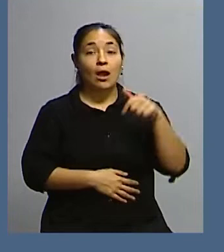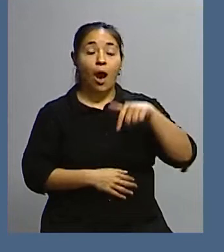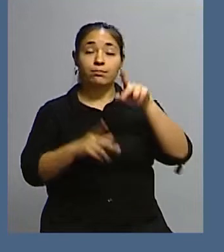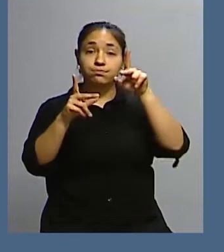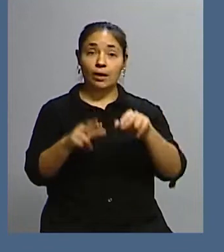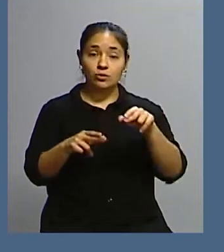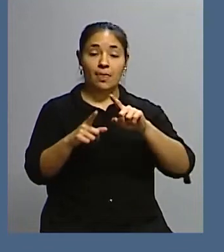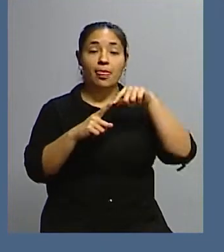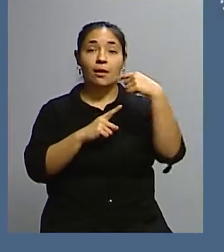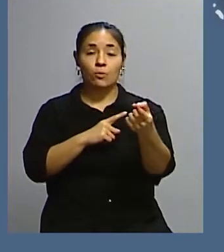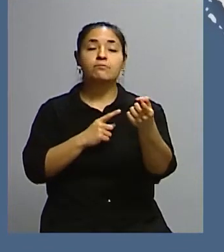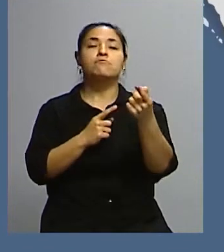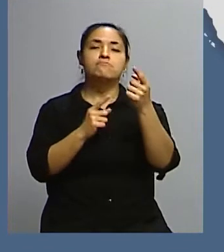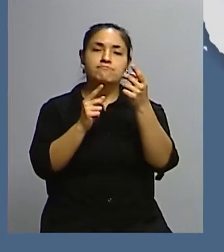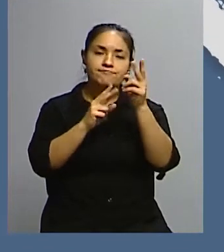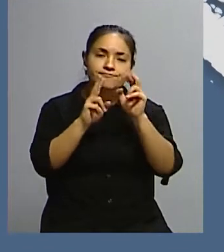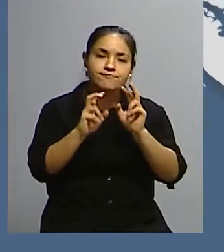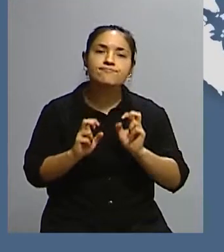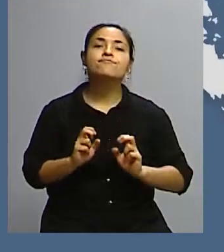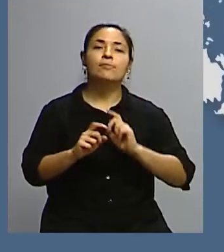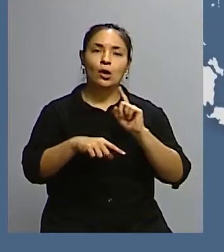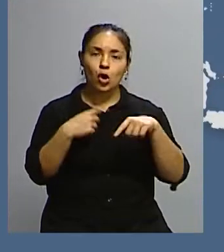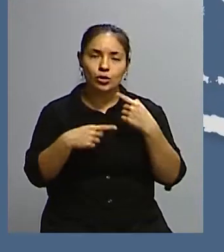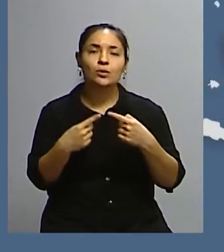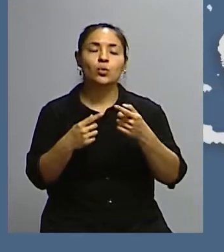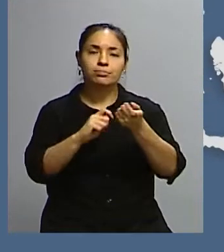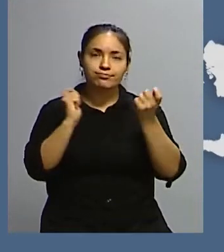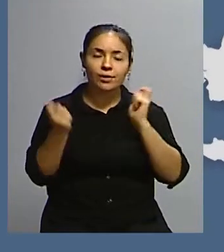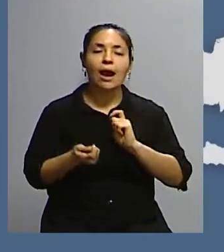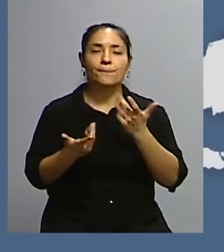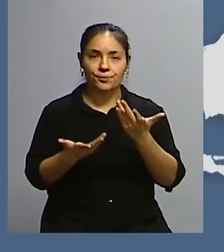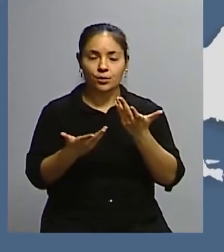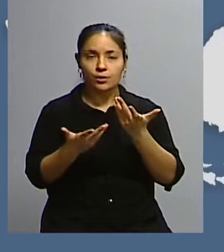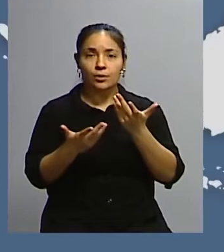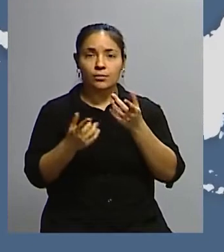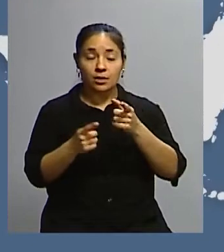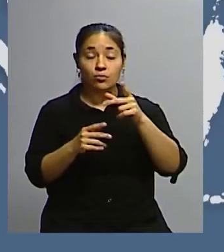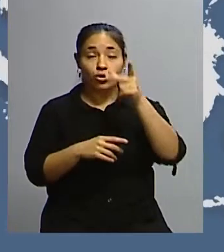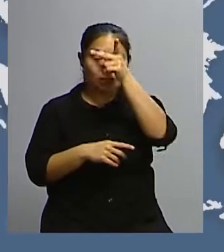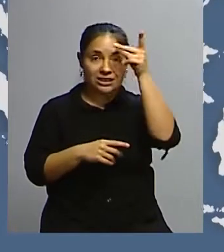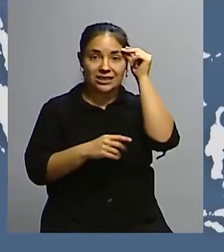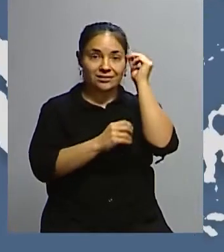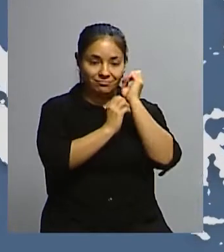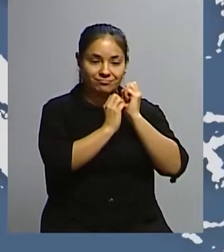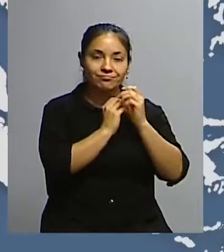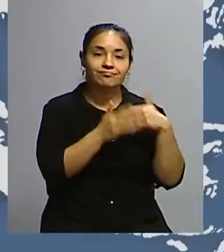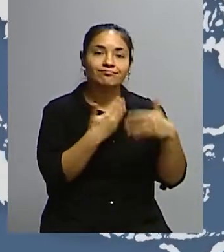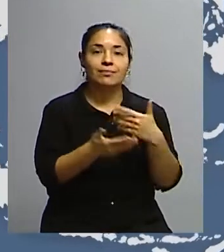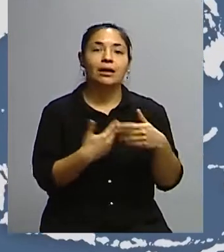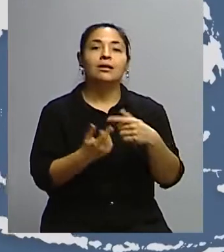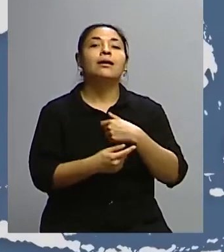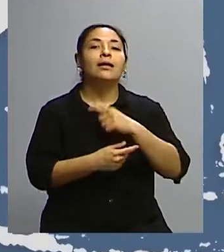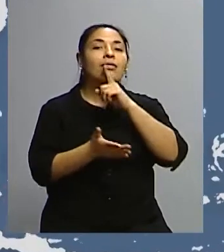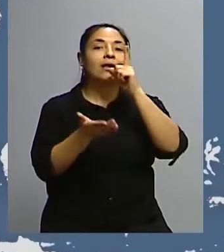pausa y enseguida vamos a seguir analizando lo que significa este cambio que está gestando Chile, ¿no? Y que se va a definir en